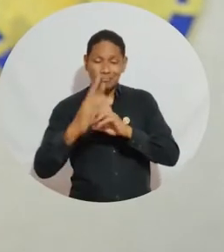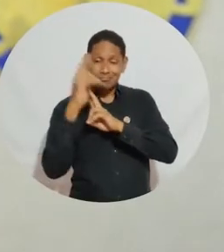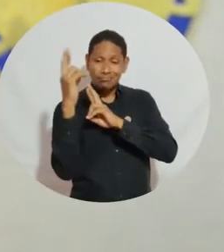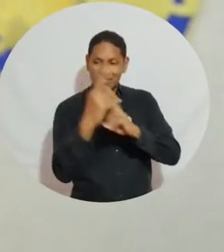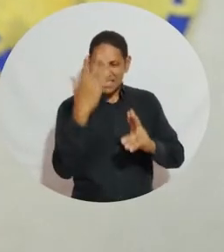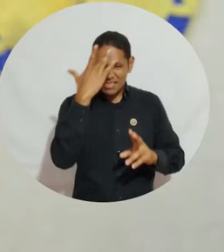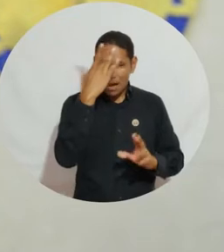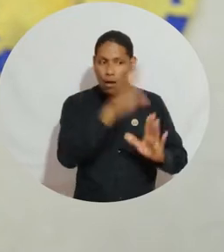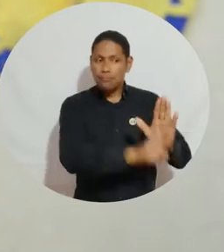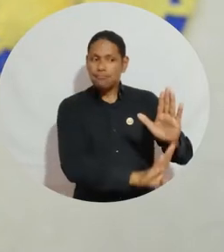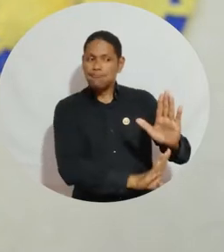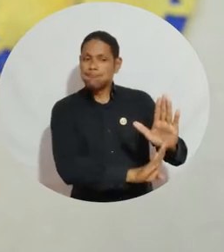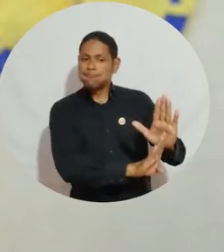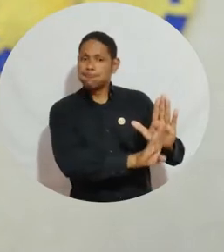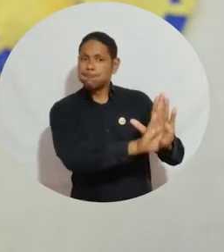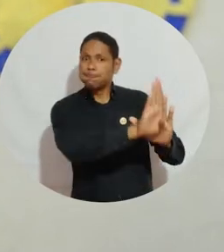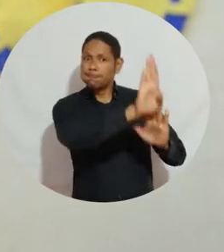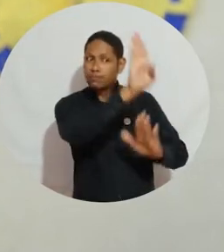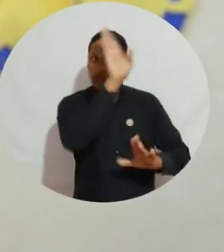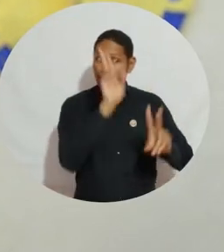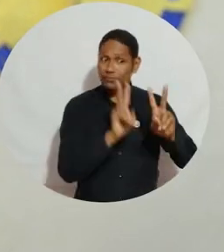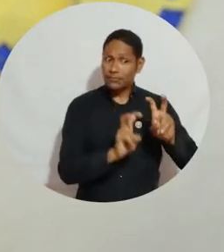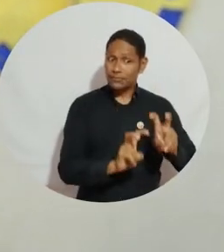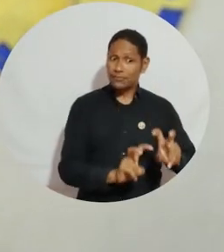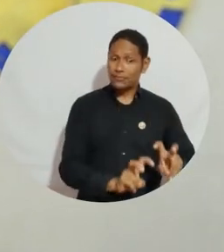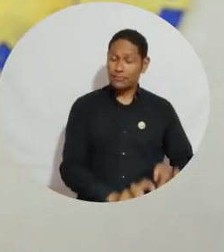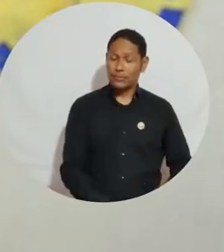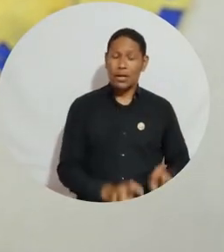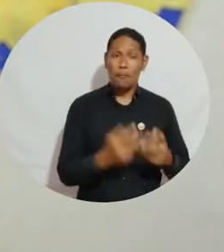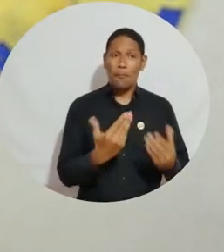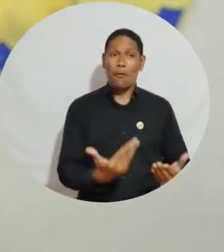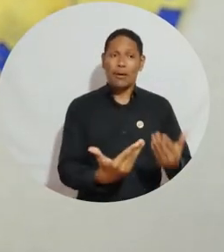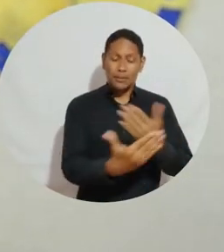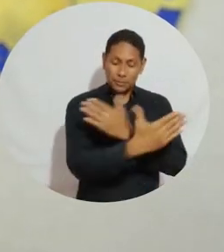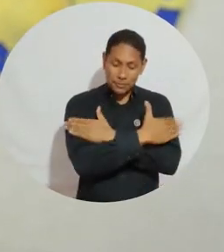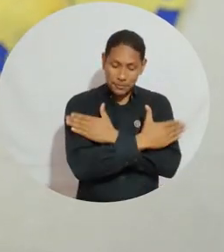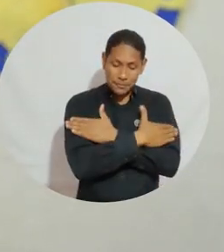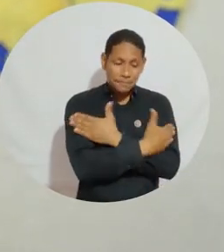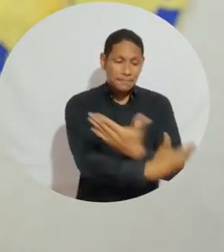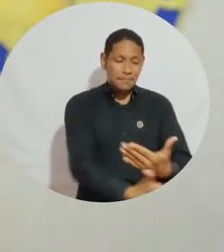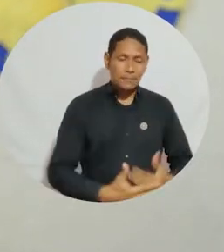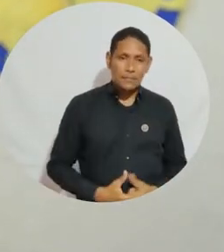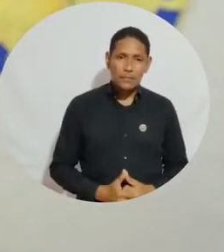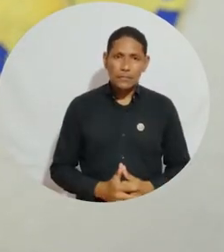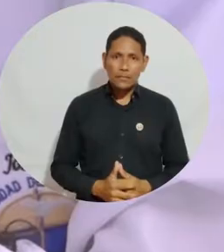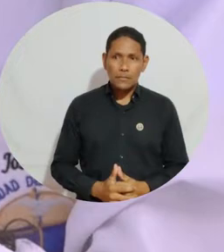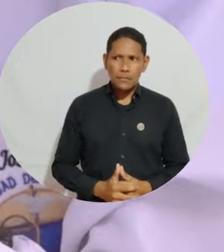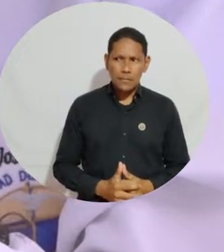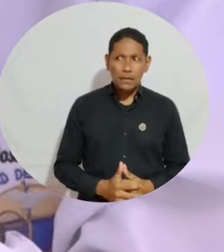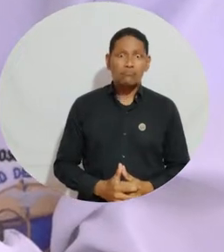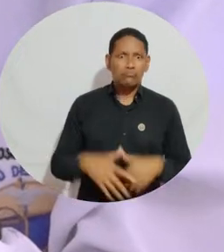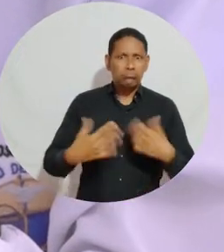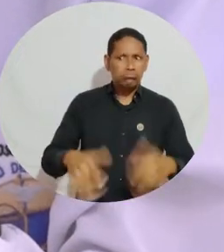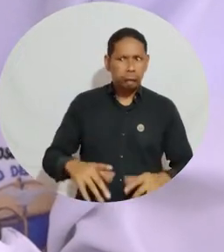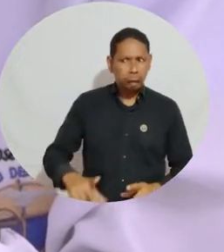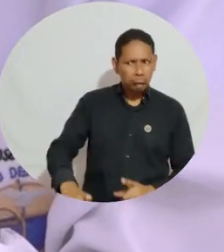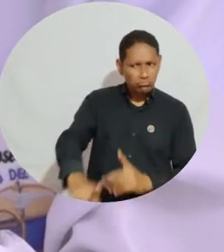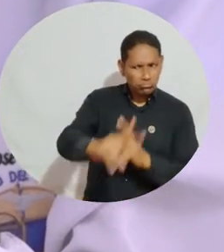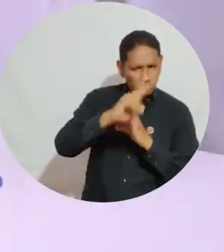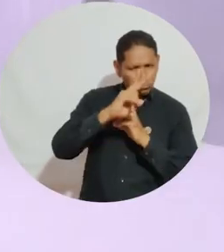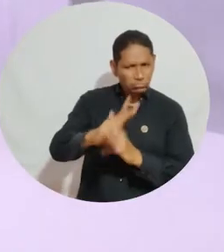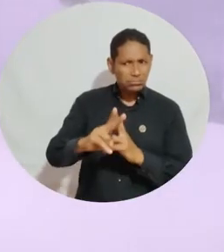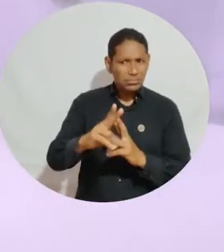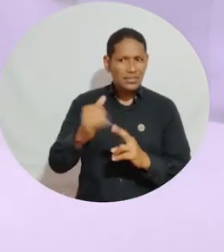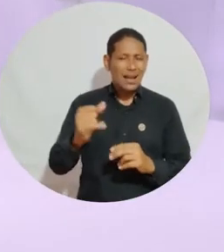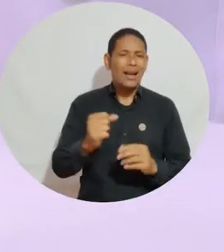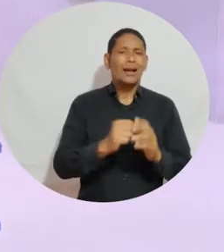comunidad en cuanto a su avance con relación a la investigación es realmente meritorio. La distinción tiene origen en